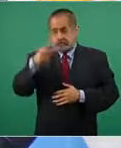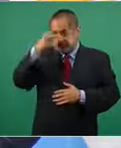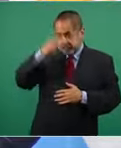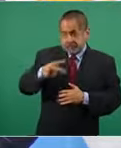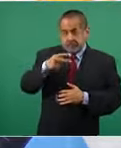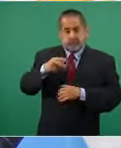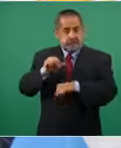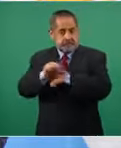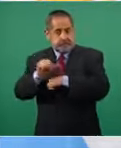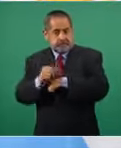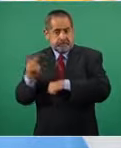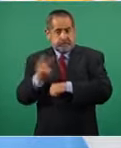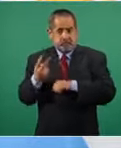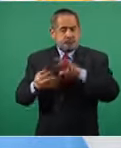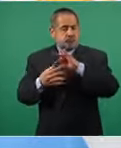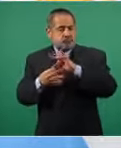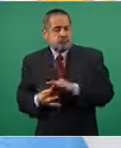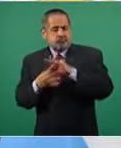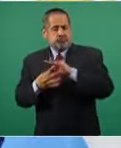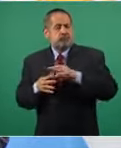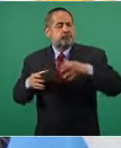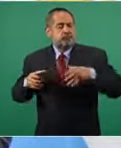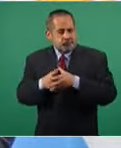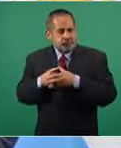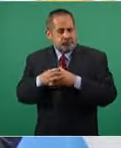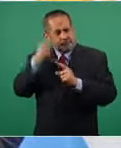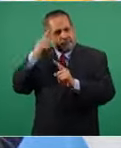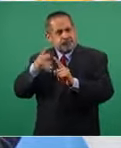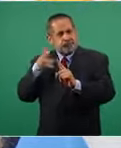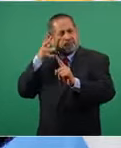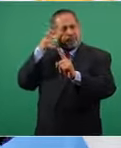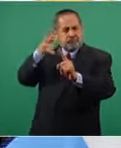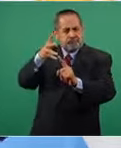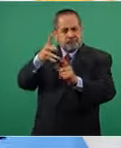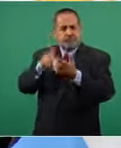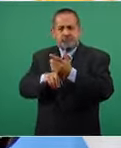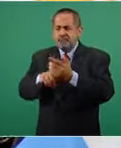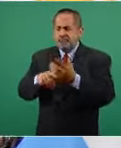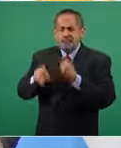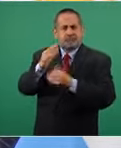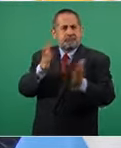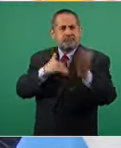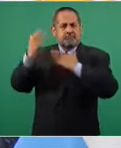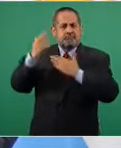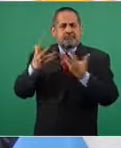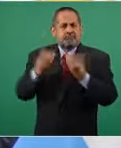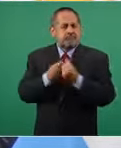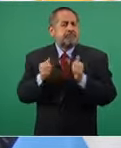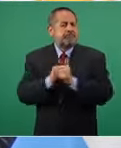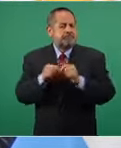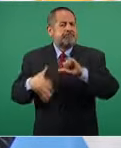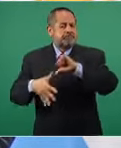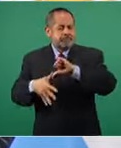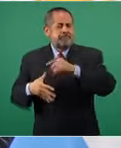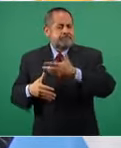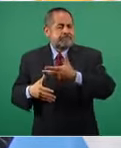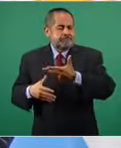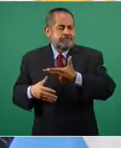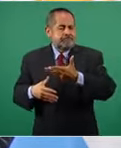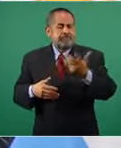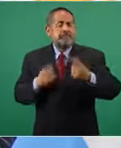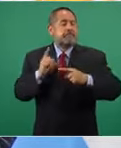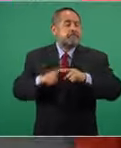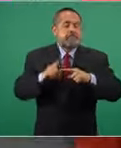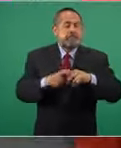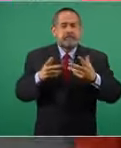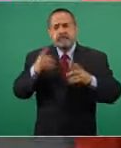Y tienen un futuro en Latinoamérica. Y Latinoamérica tiene un futuro. Y ese futuro